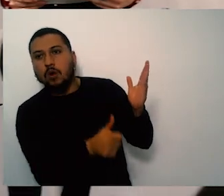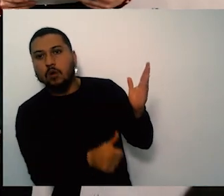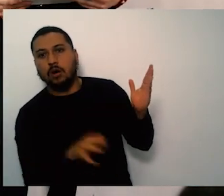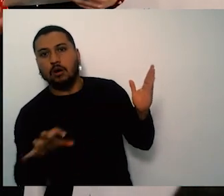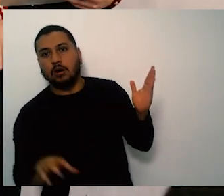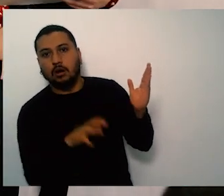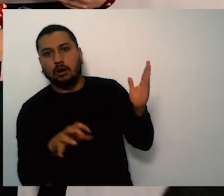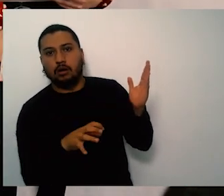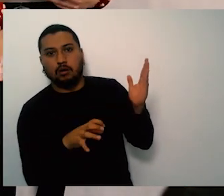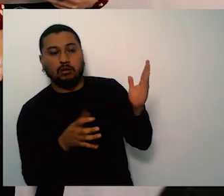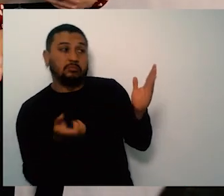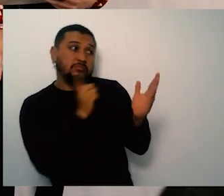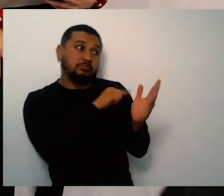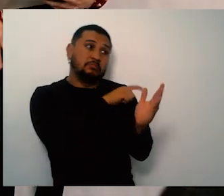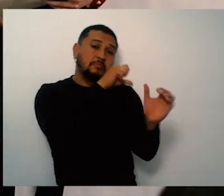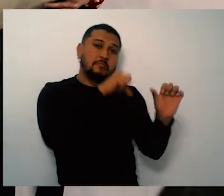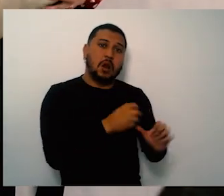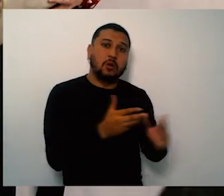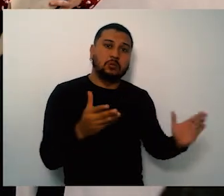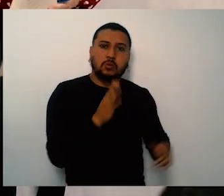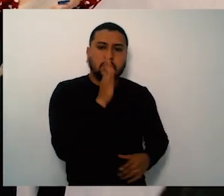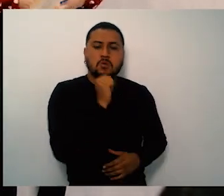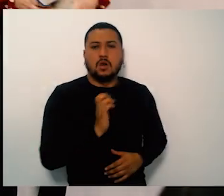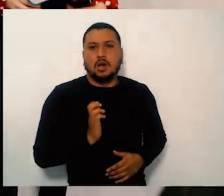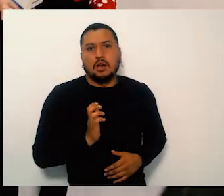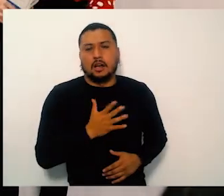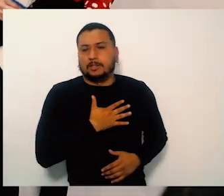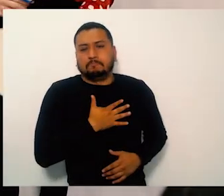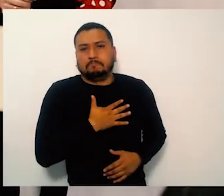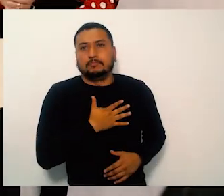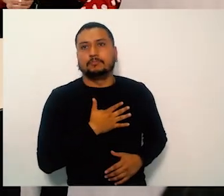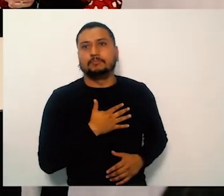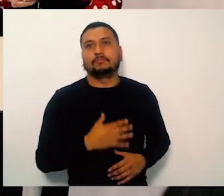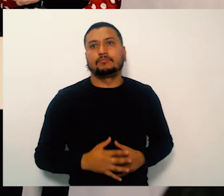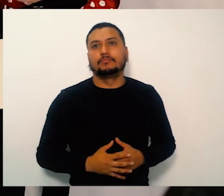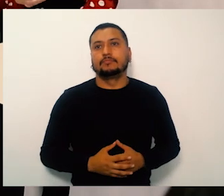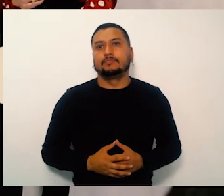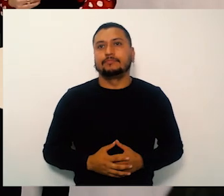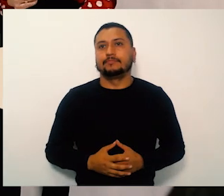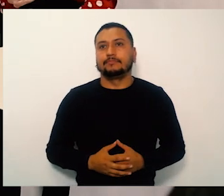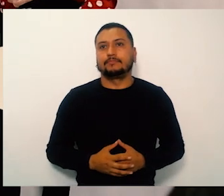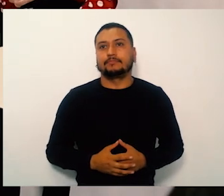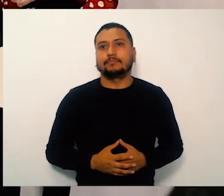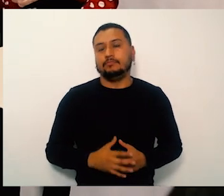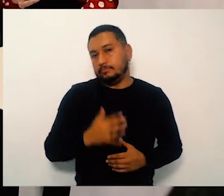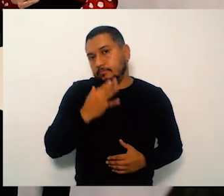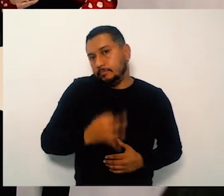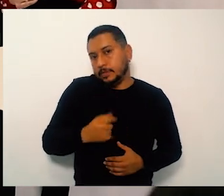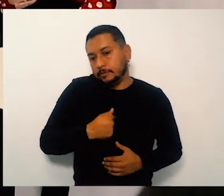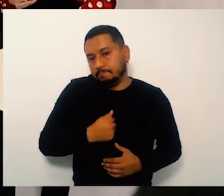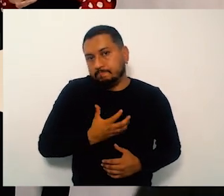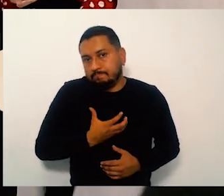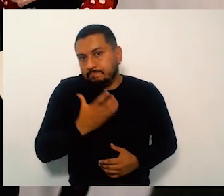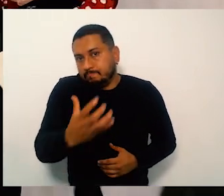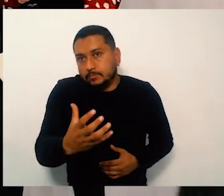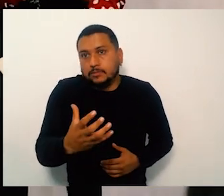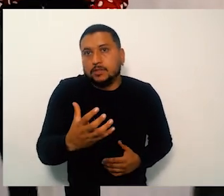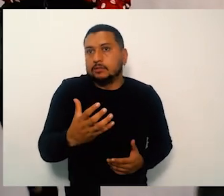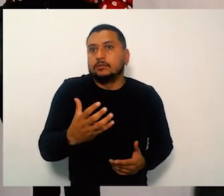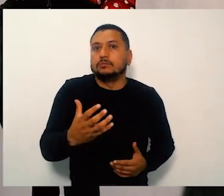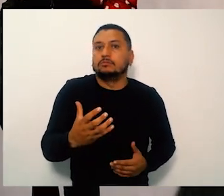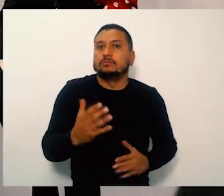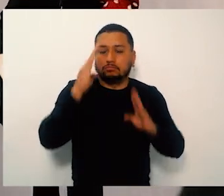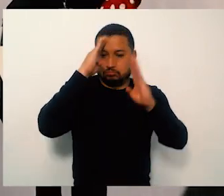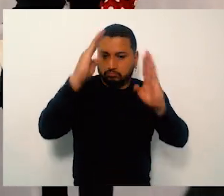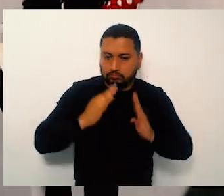y creo que hemos intentado abordarlo de la mejor forma lo que les comentaba dentro de la presentación con oportunidades de mejora